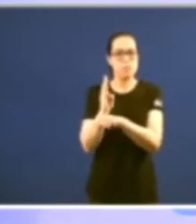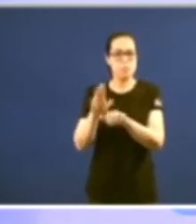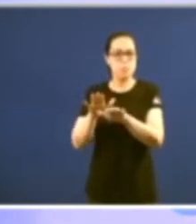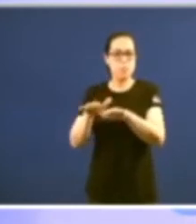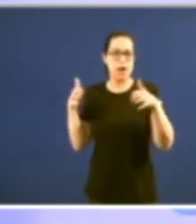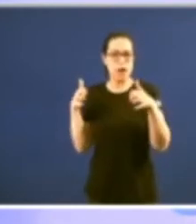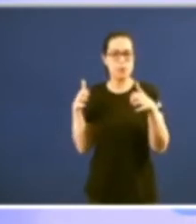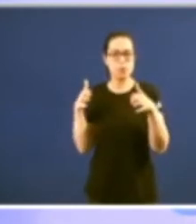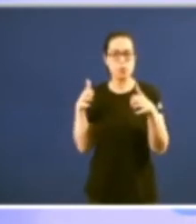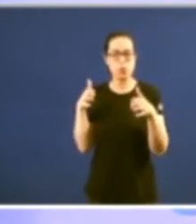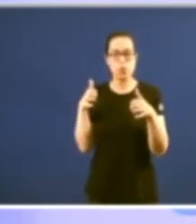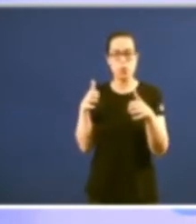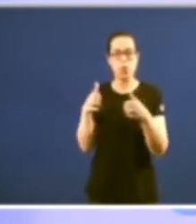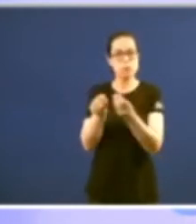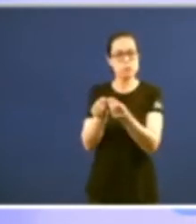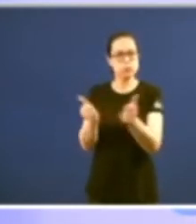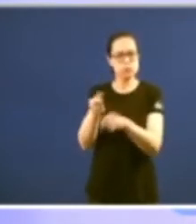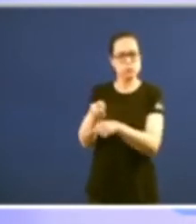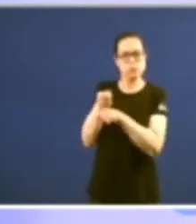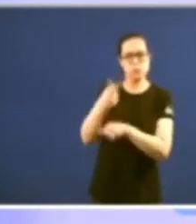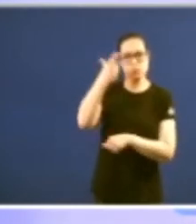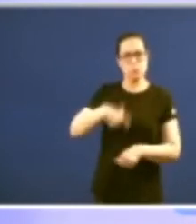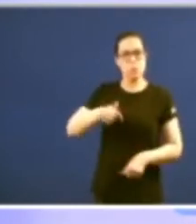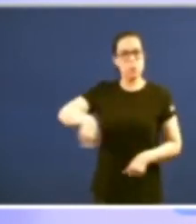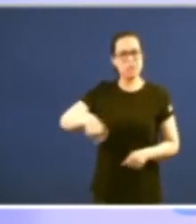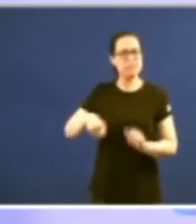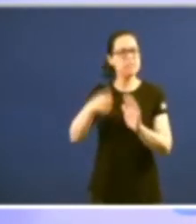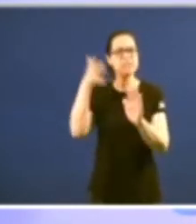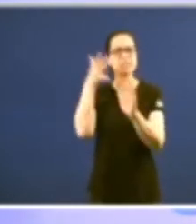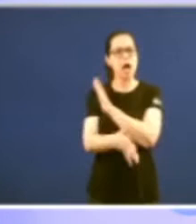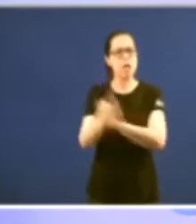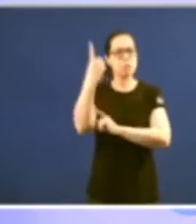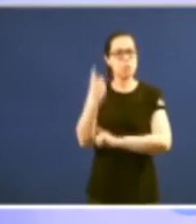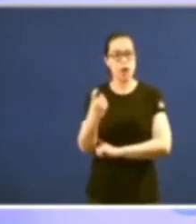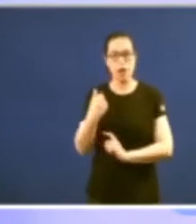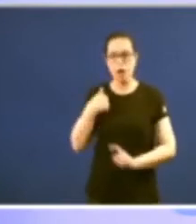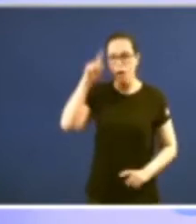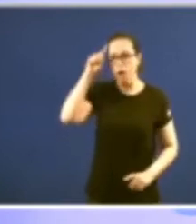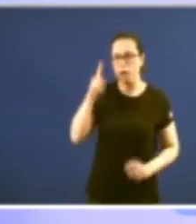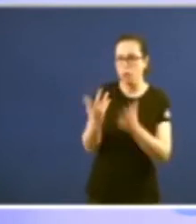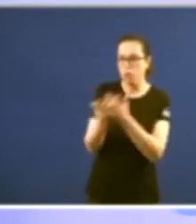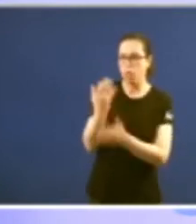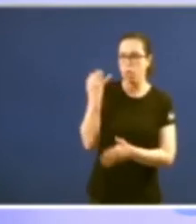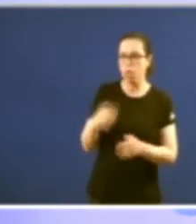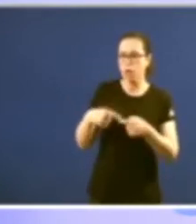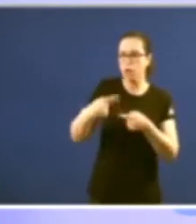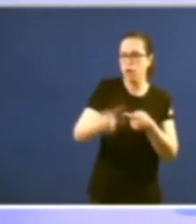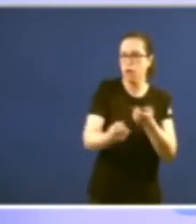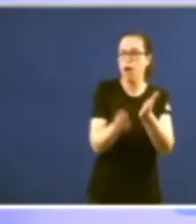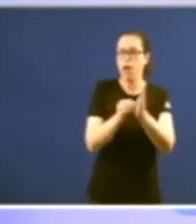do presidente estuvera sempre non sabía que se introducirá posterior e xa que grazas por